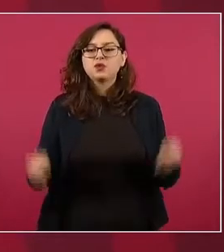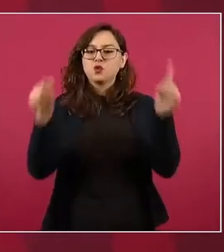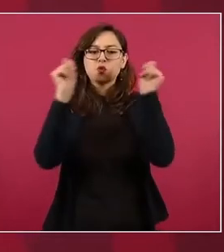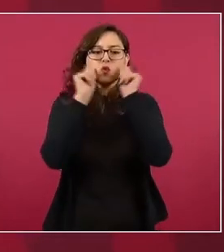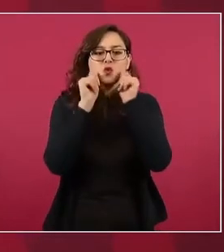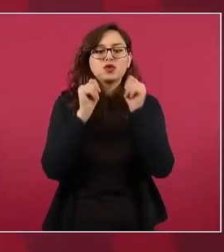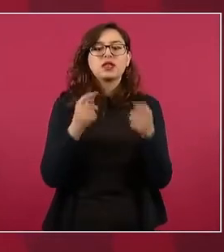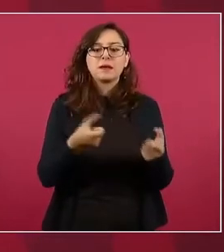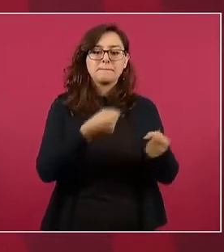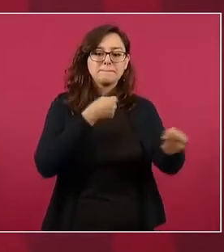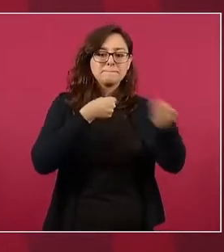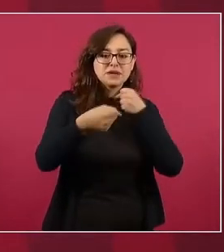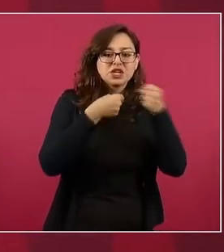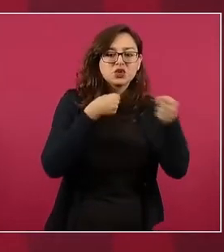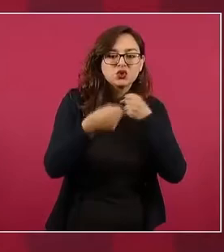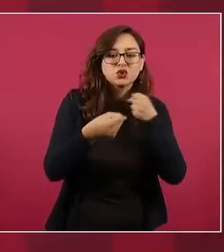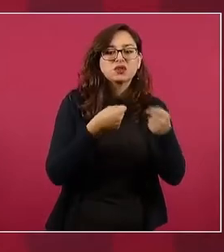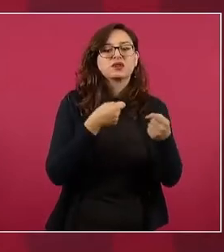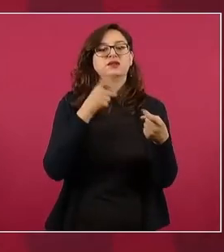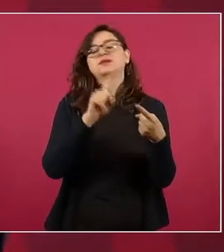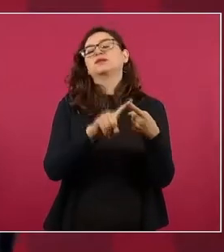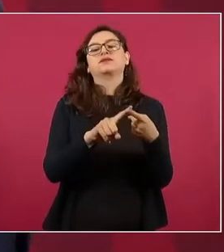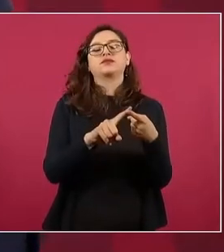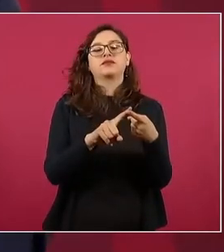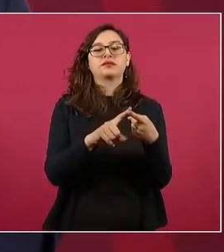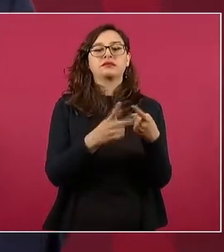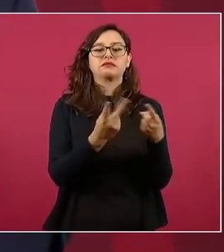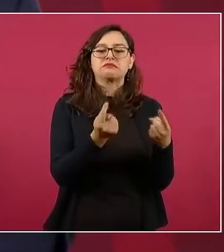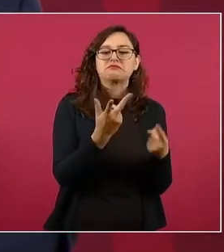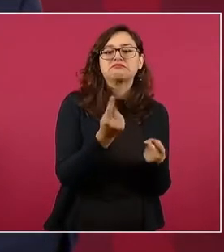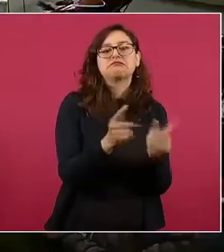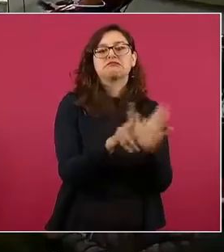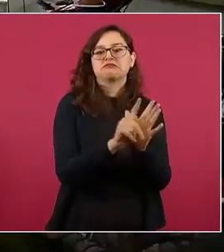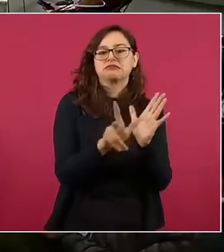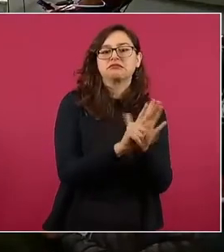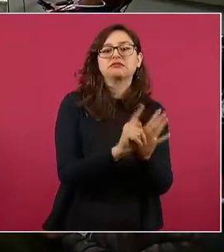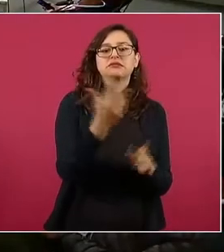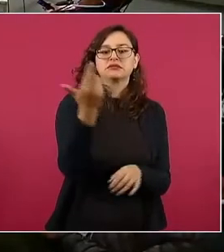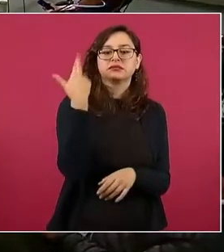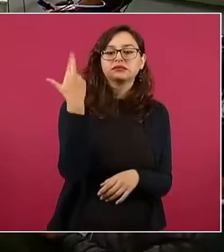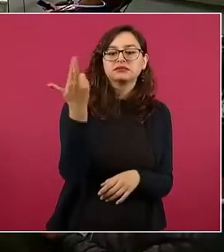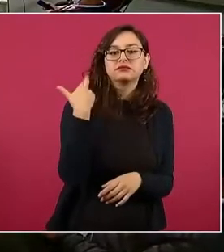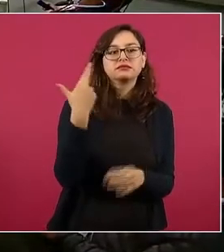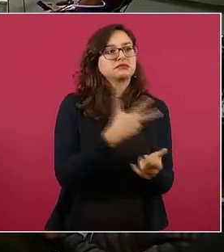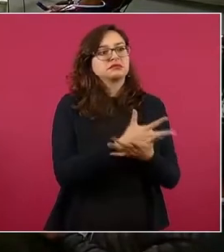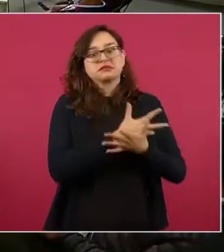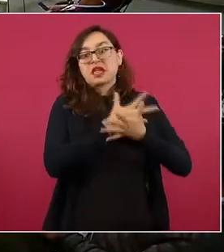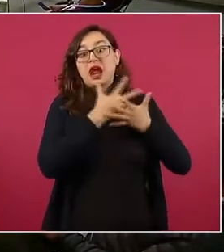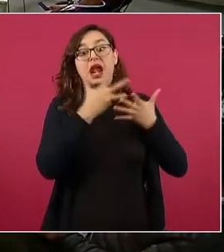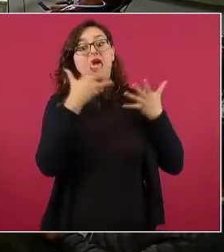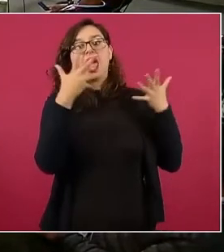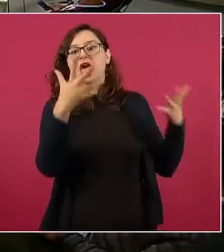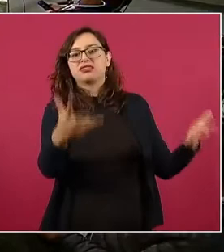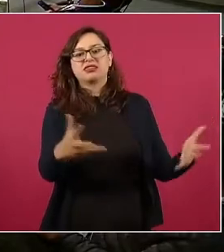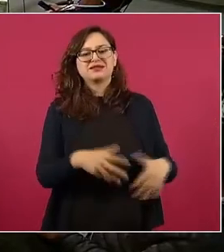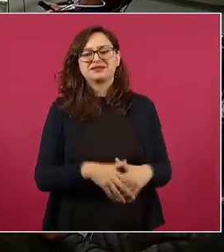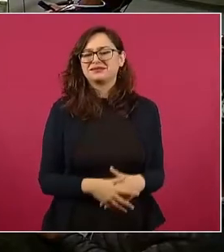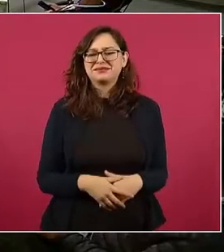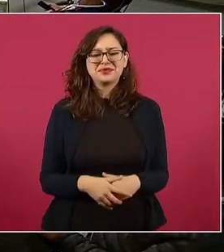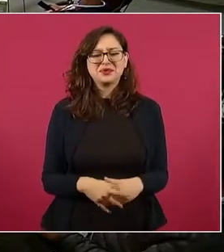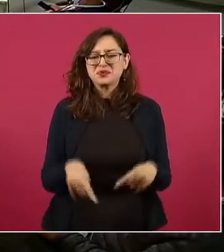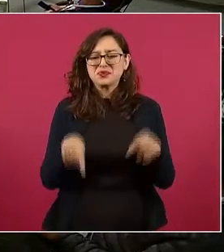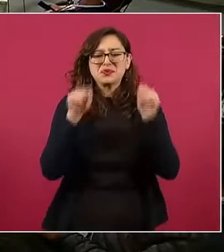me refiero a medios, que va a estar la gente